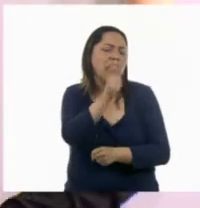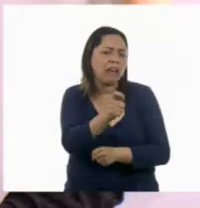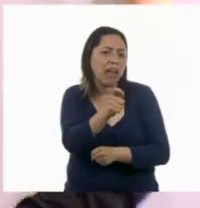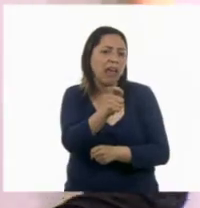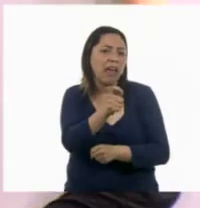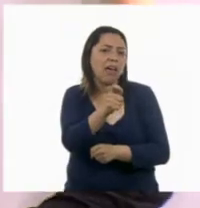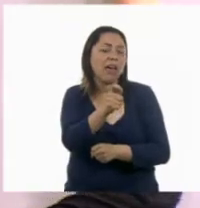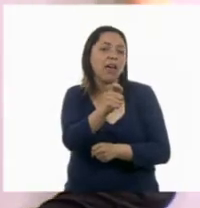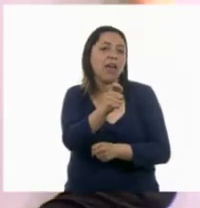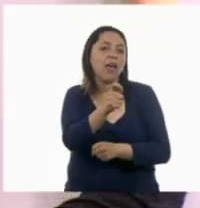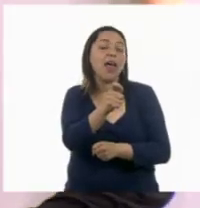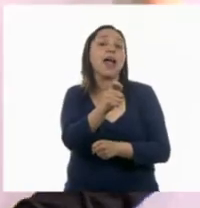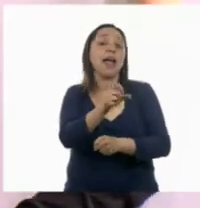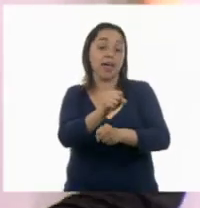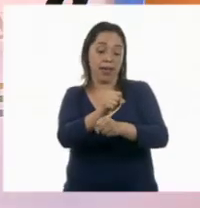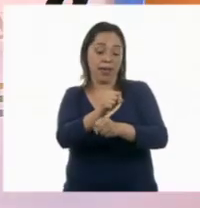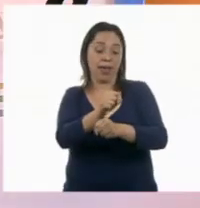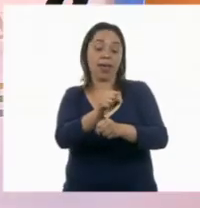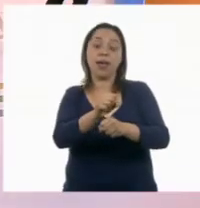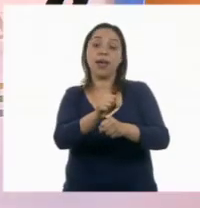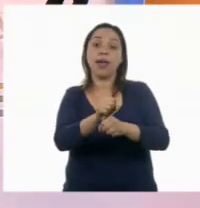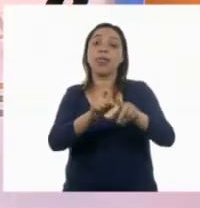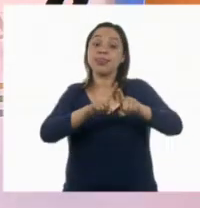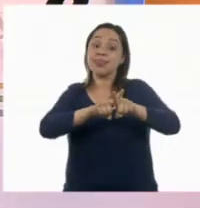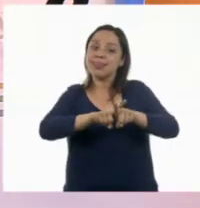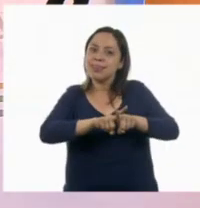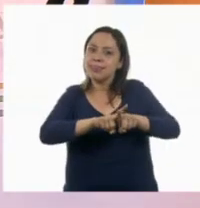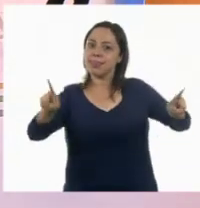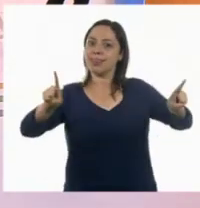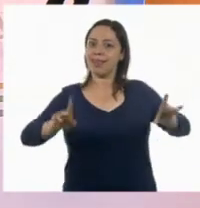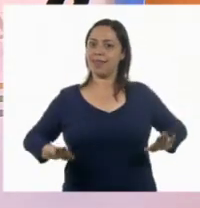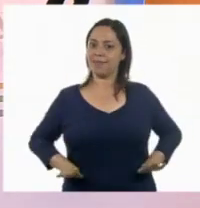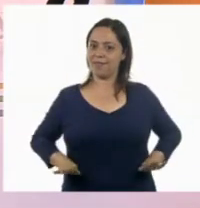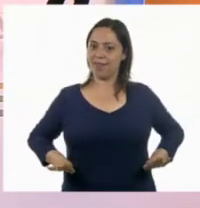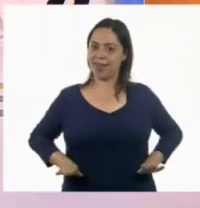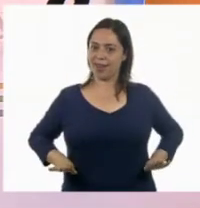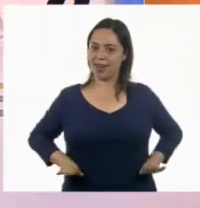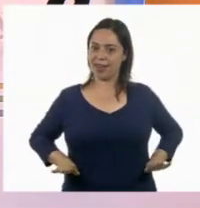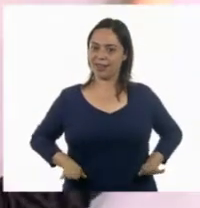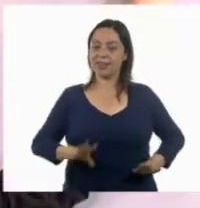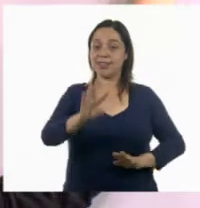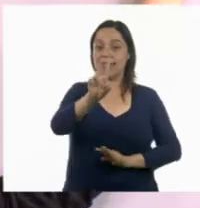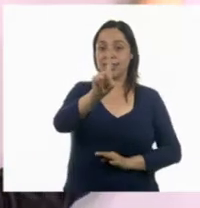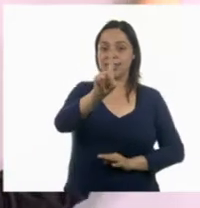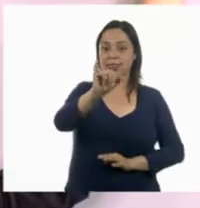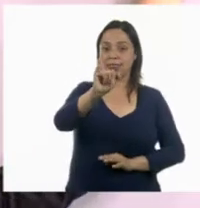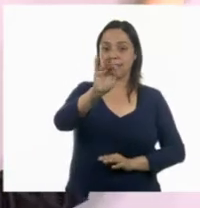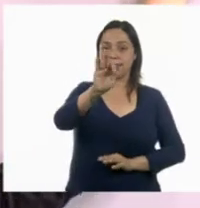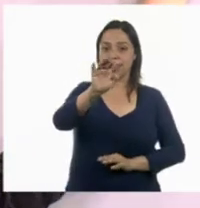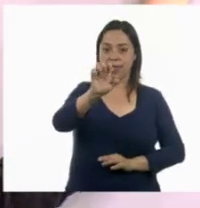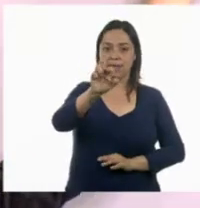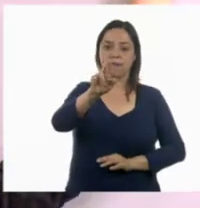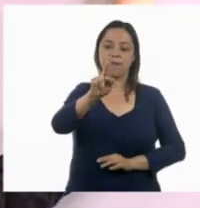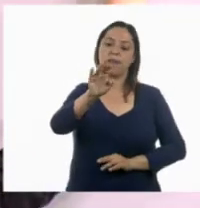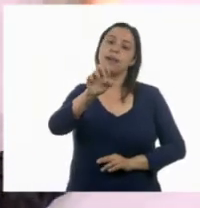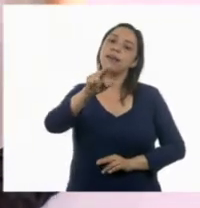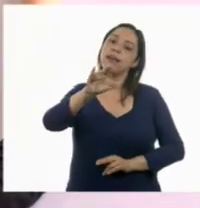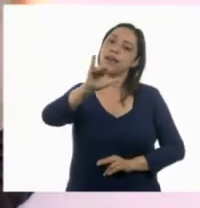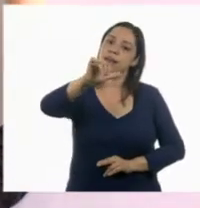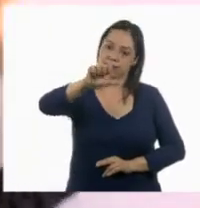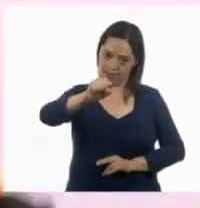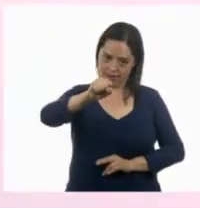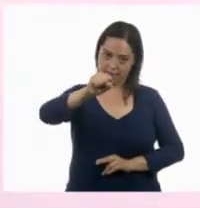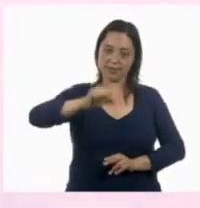diferencias. Muy bien.